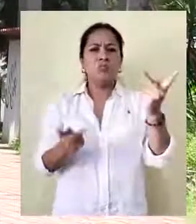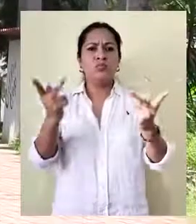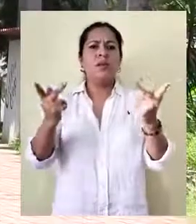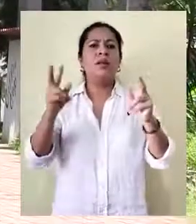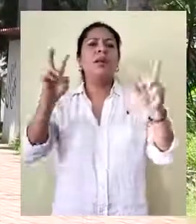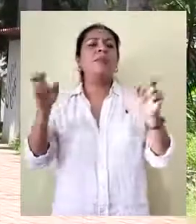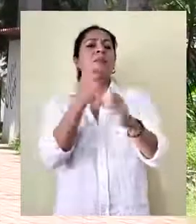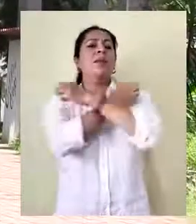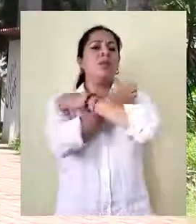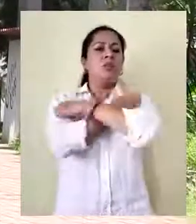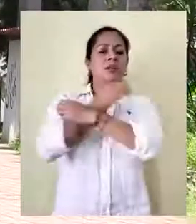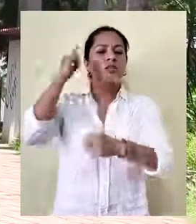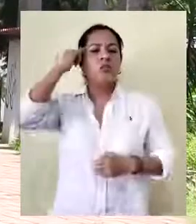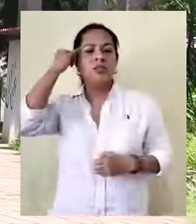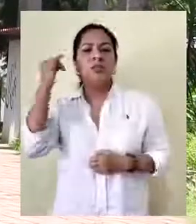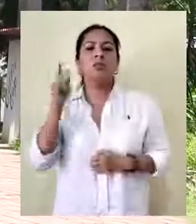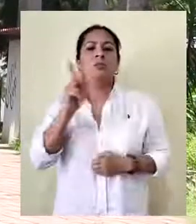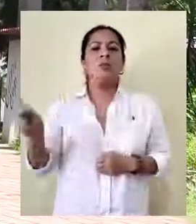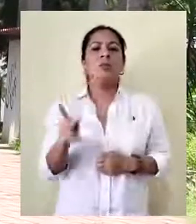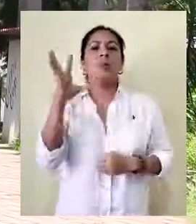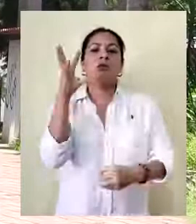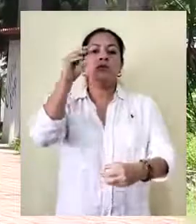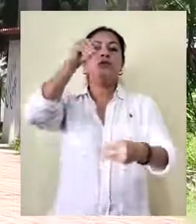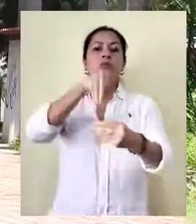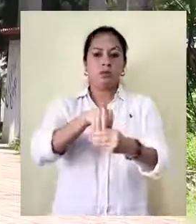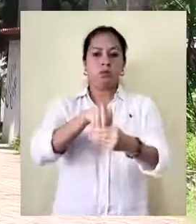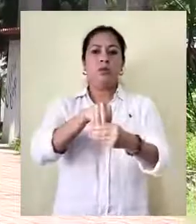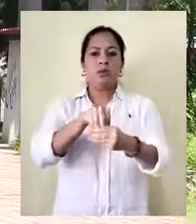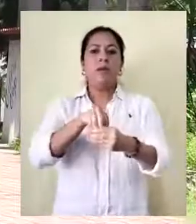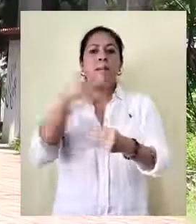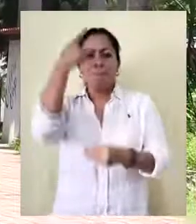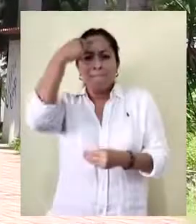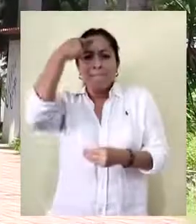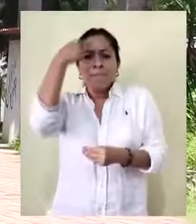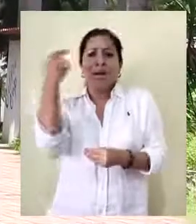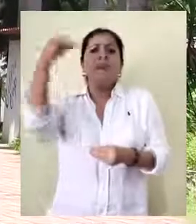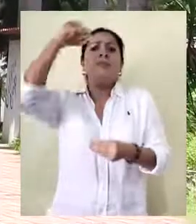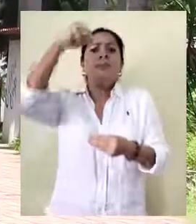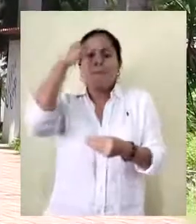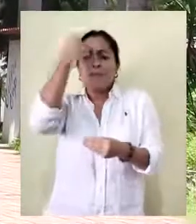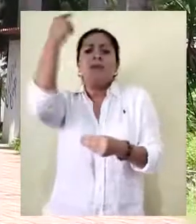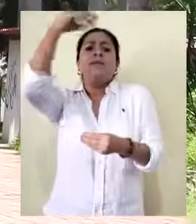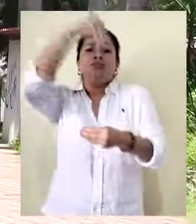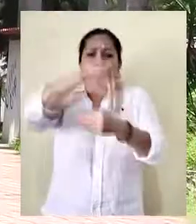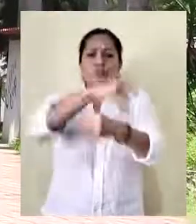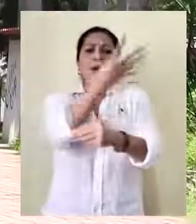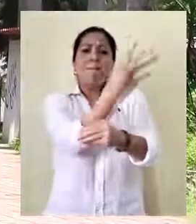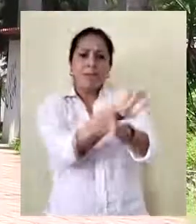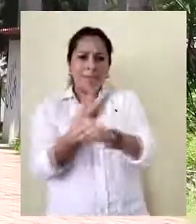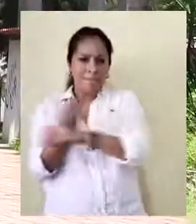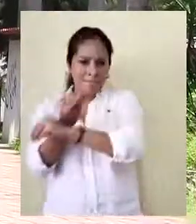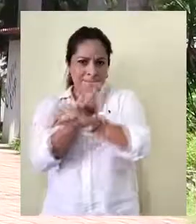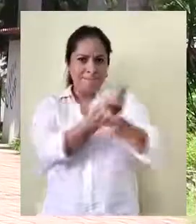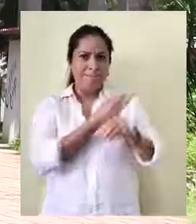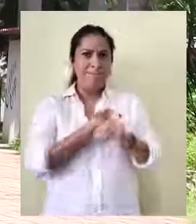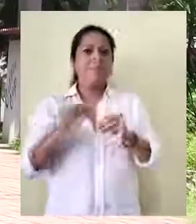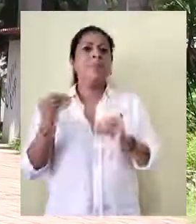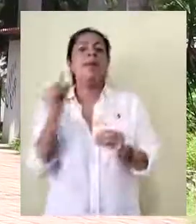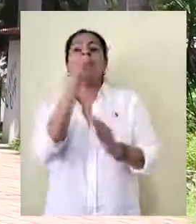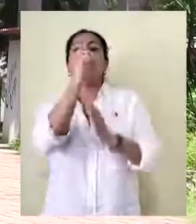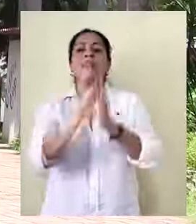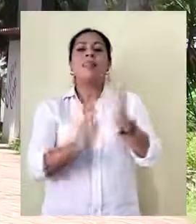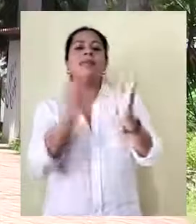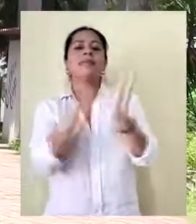educación indígena y educación inclusiva para poder crear, reformar, adicionar o derogar las leyes que impacten